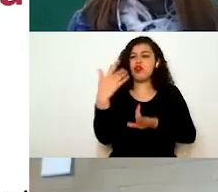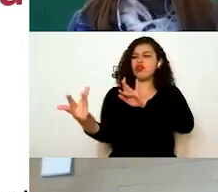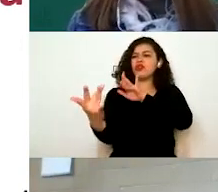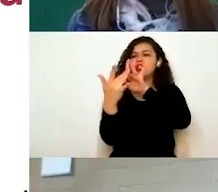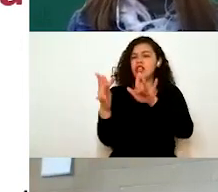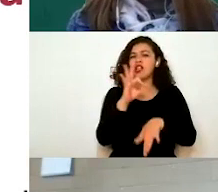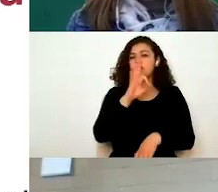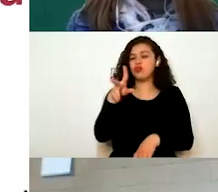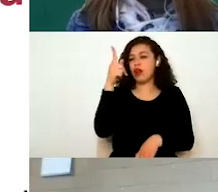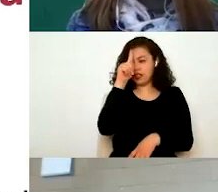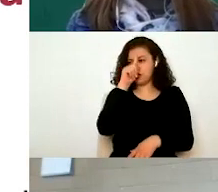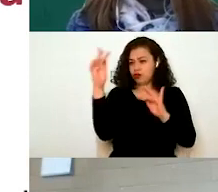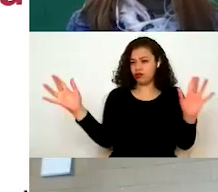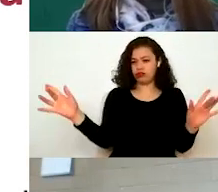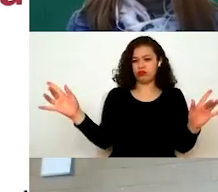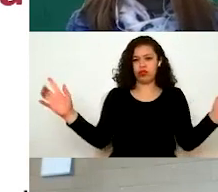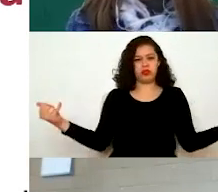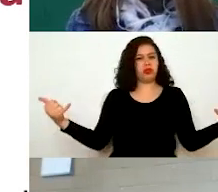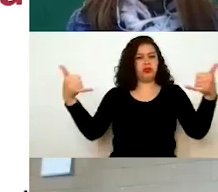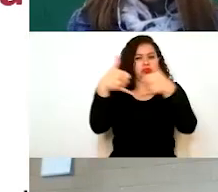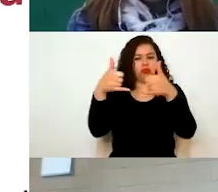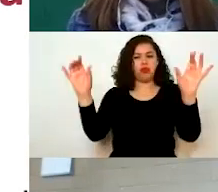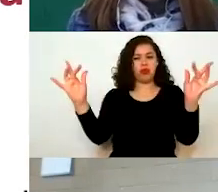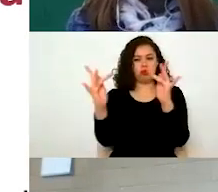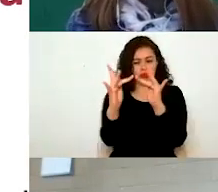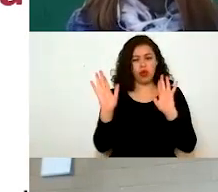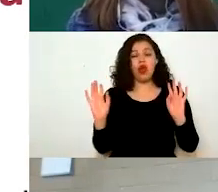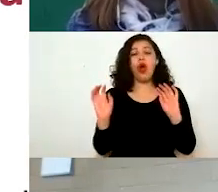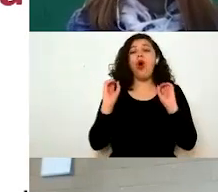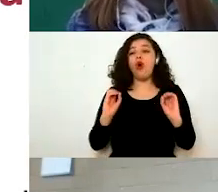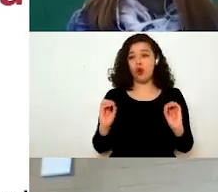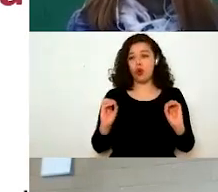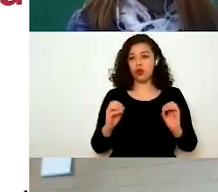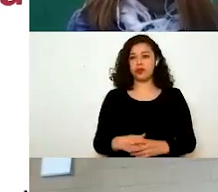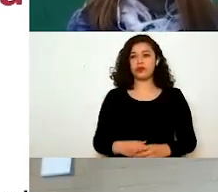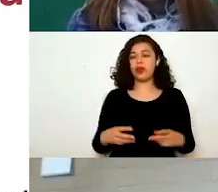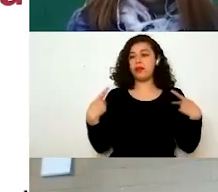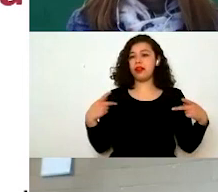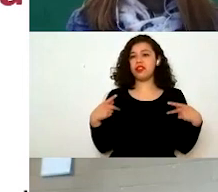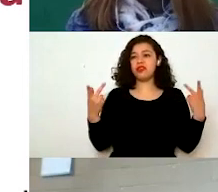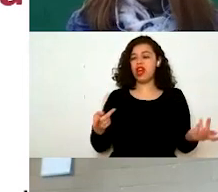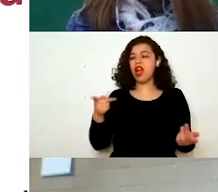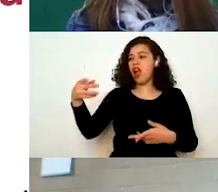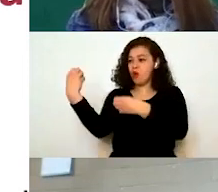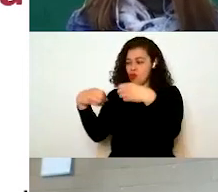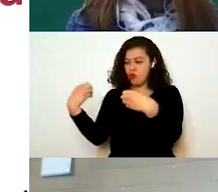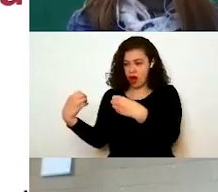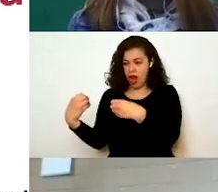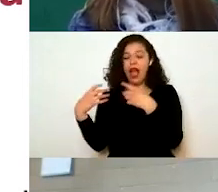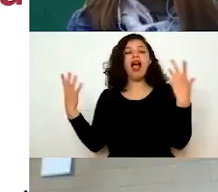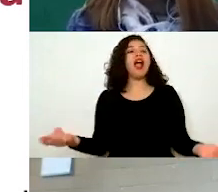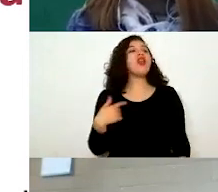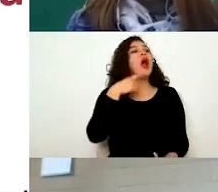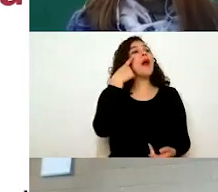con su asesor que les corresponde del tema. O bien, si el asesor no está disponible, tomo datos y